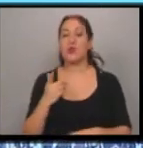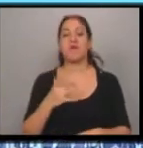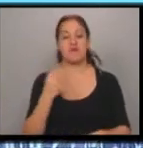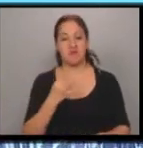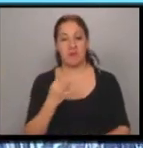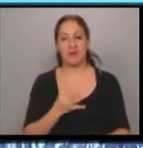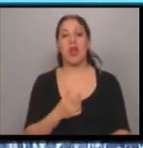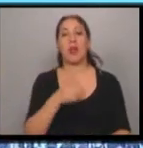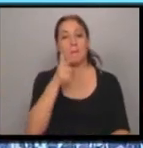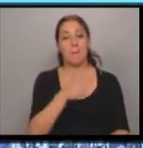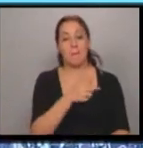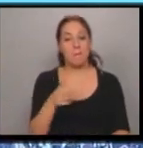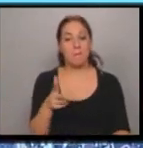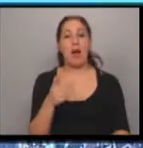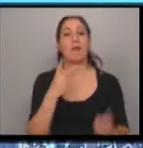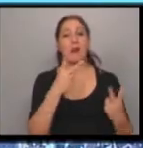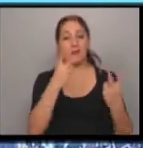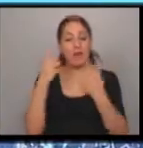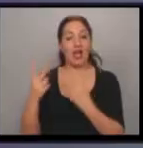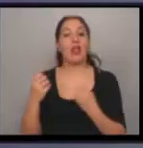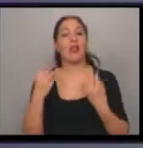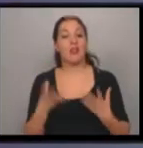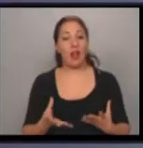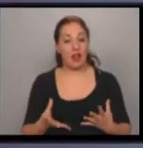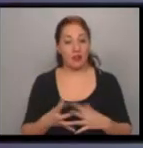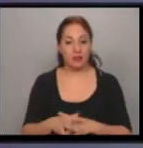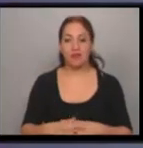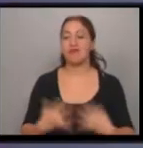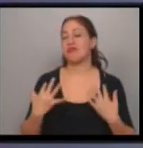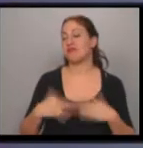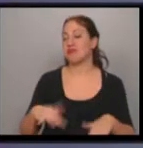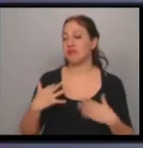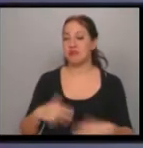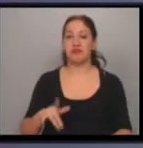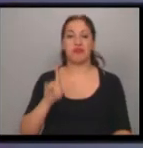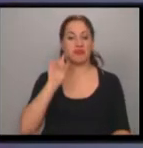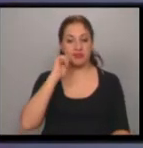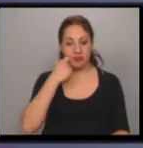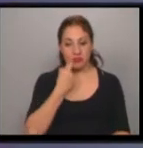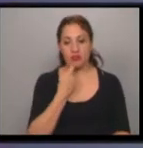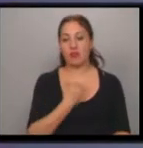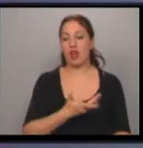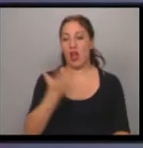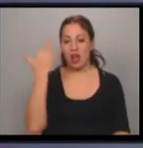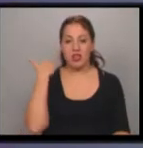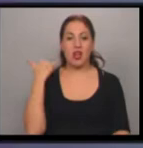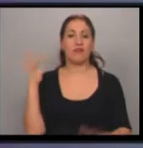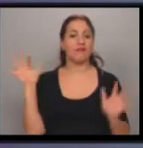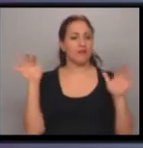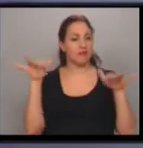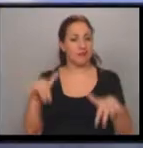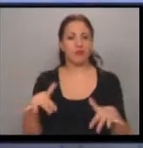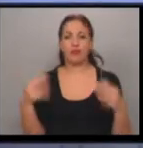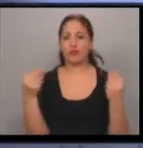Bueno, el Papa Francisco su gira continental, y cómo sigue. Impresionante, ¿no? Lo de ayer fue otra vez una multitud que lo acompañó en